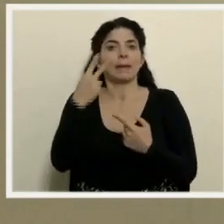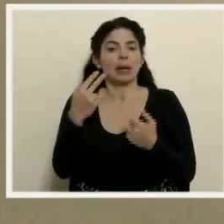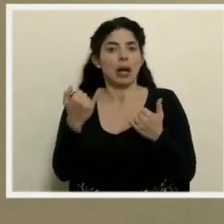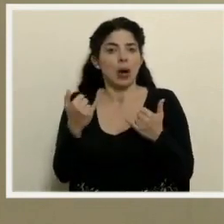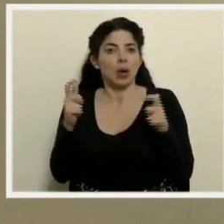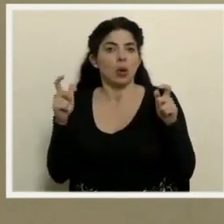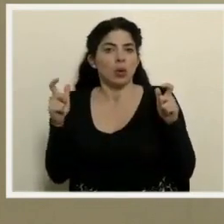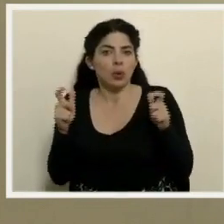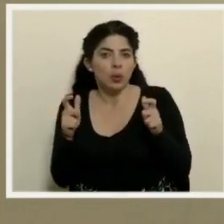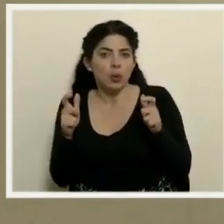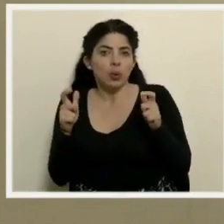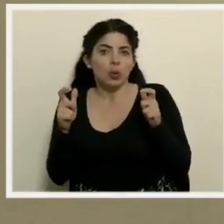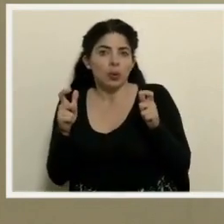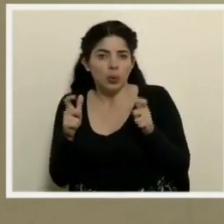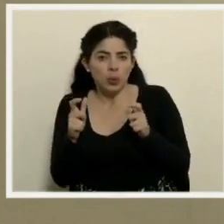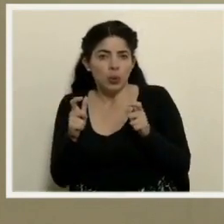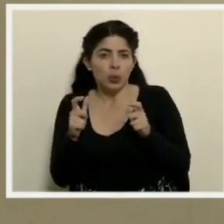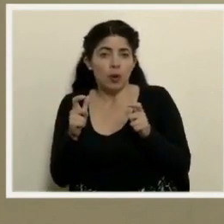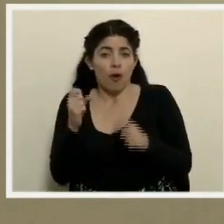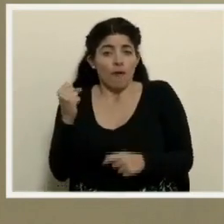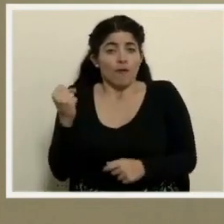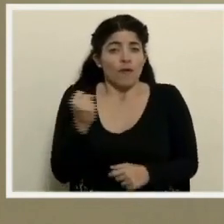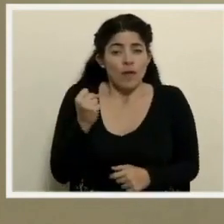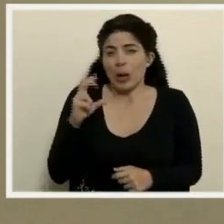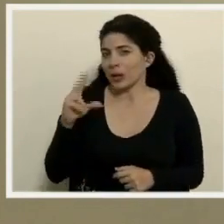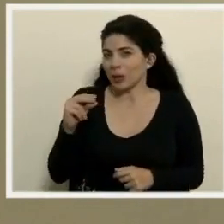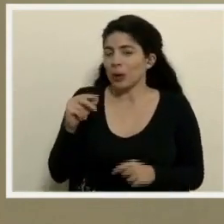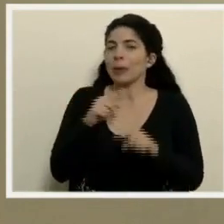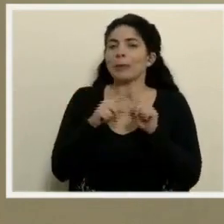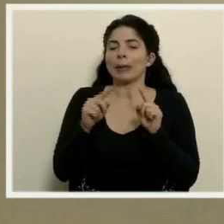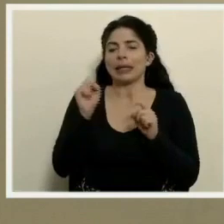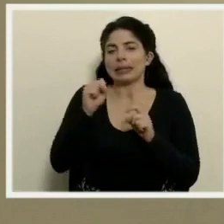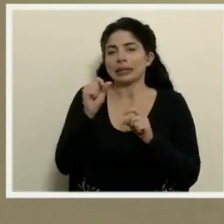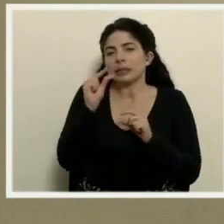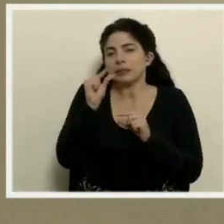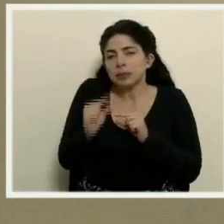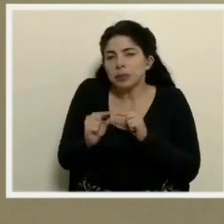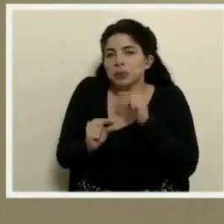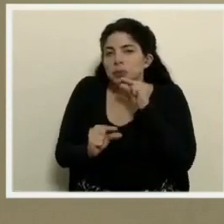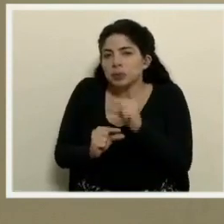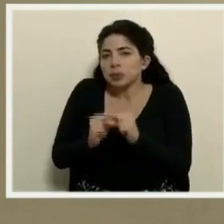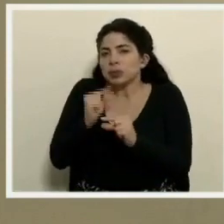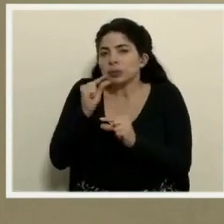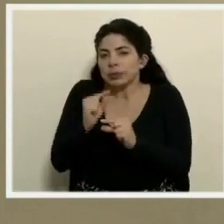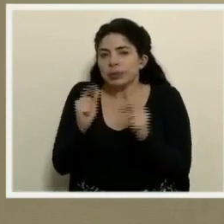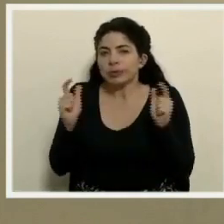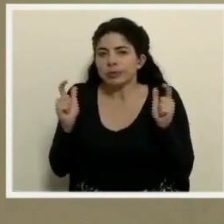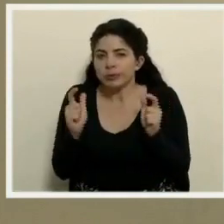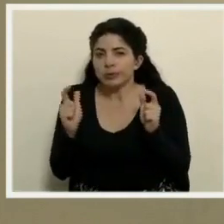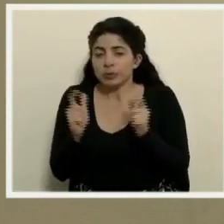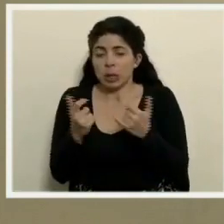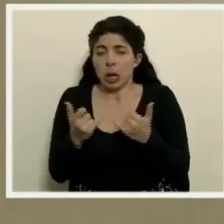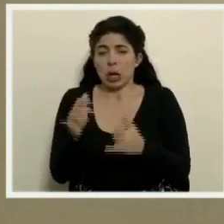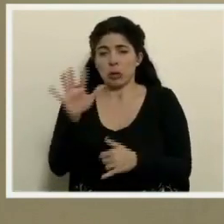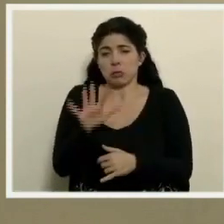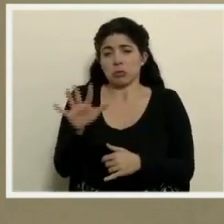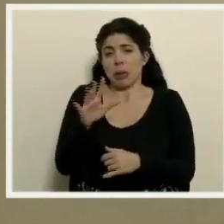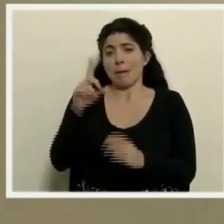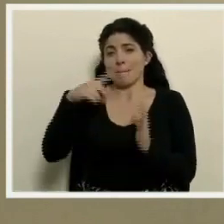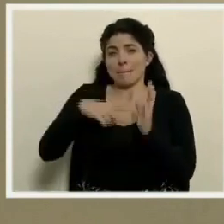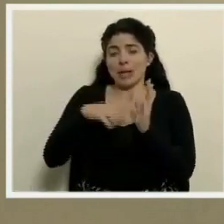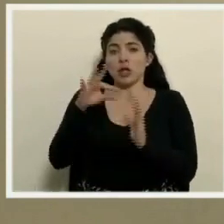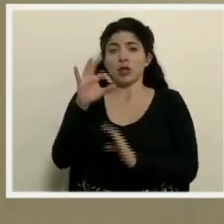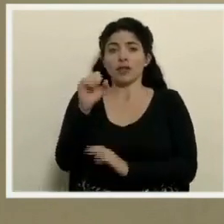disminución, aunque no vertiginosa, pero sí sostenida. Tenemos un promedio actualmente de 1.911